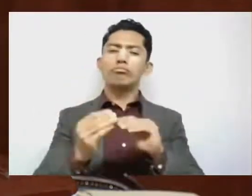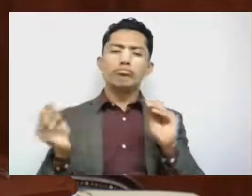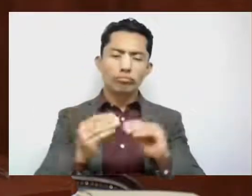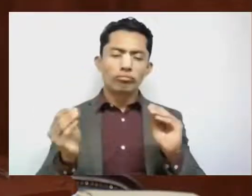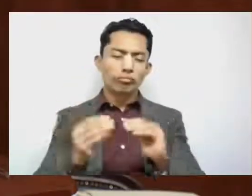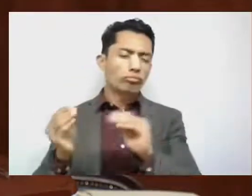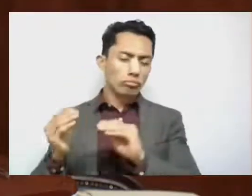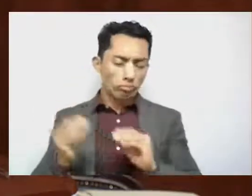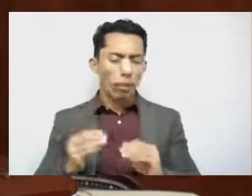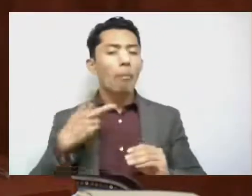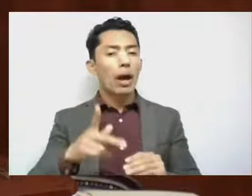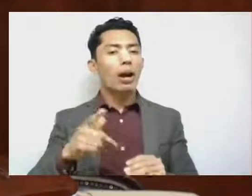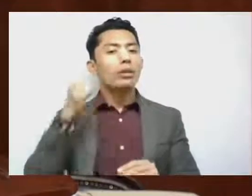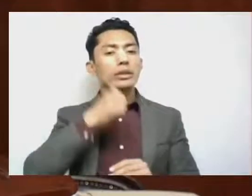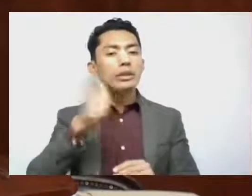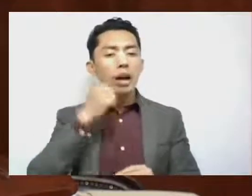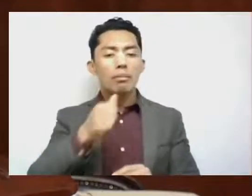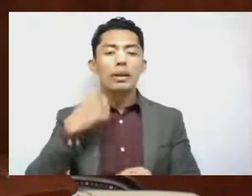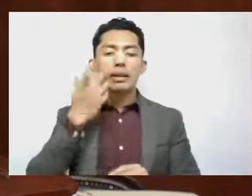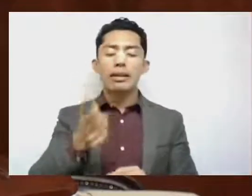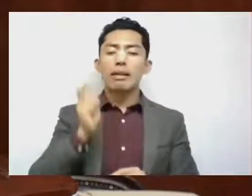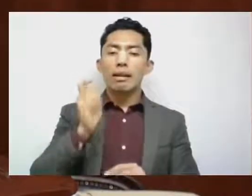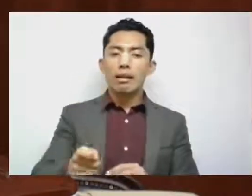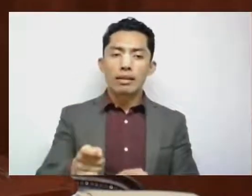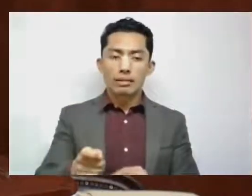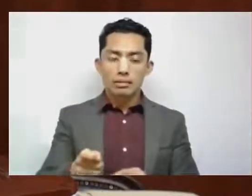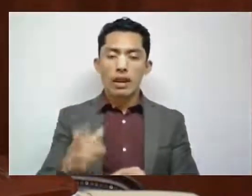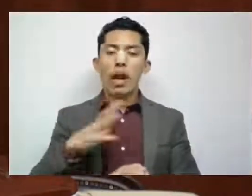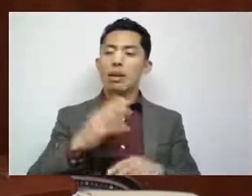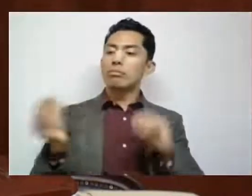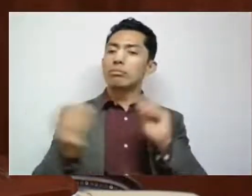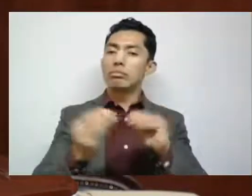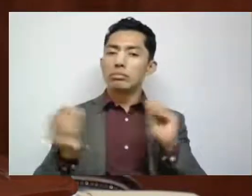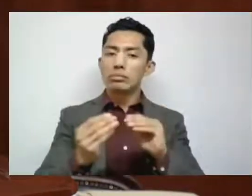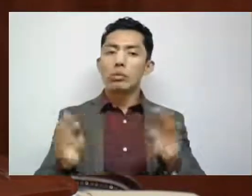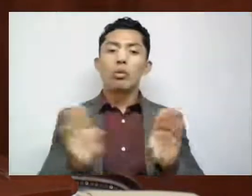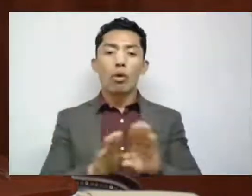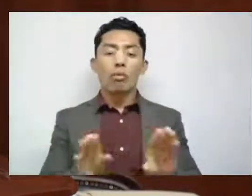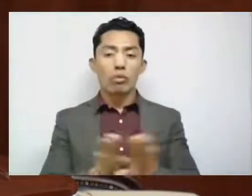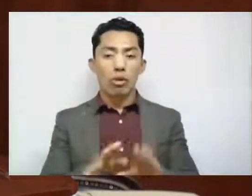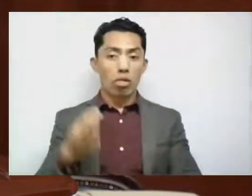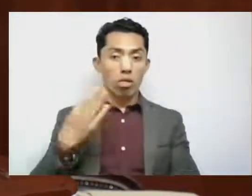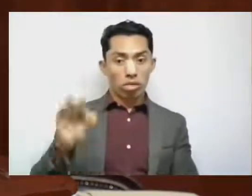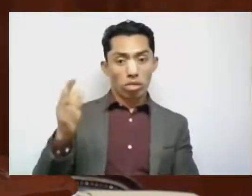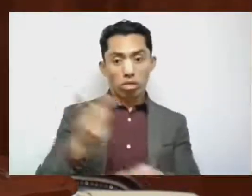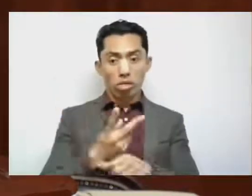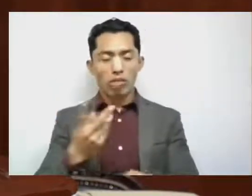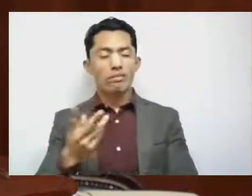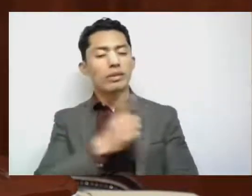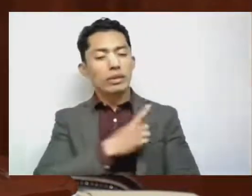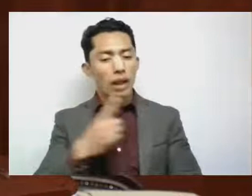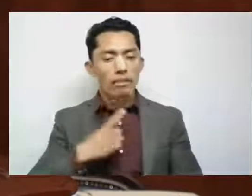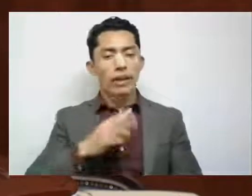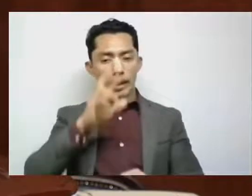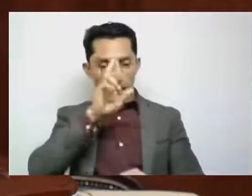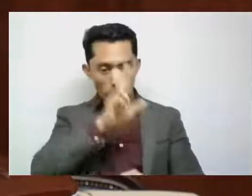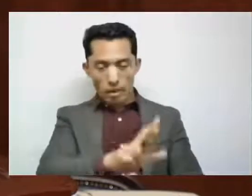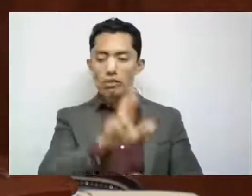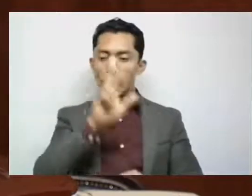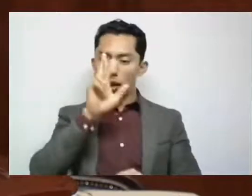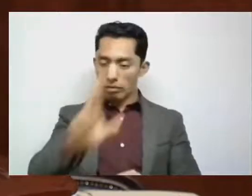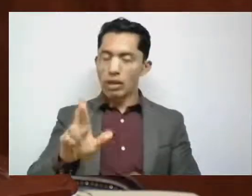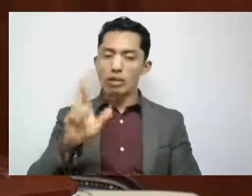procurado siempre es que estos sean con el máximo respeto hacia la integración